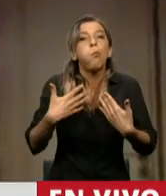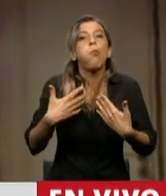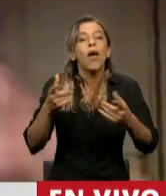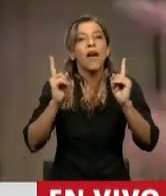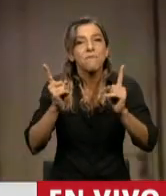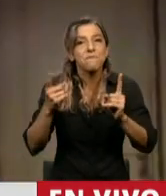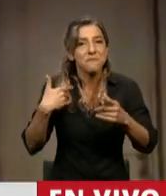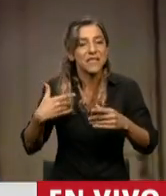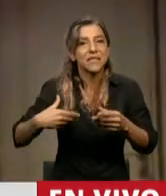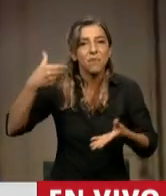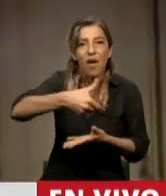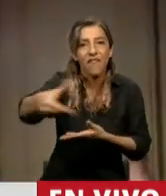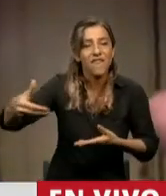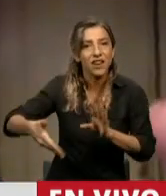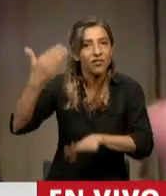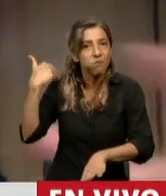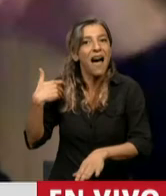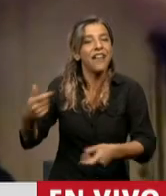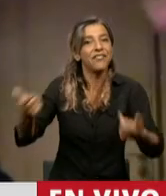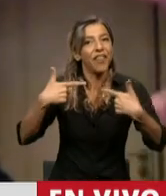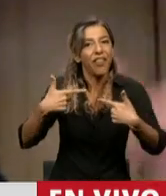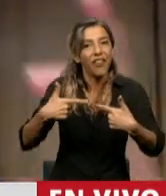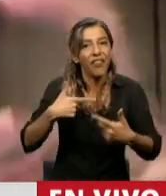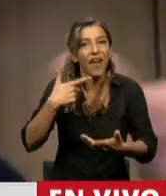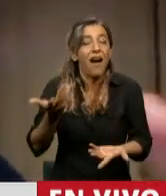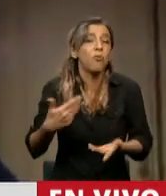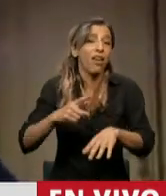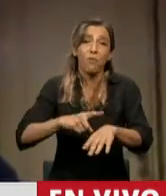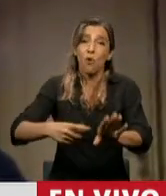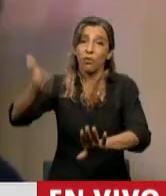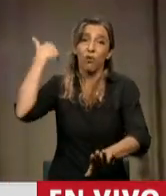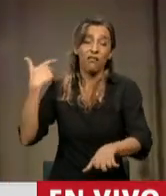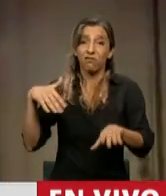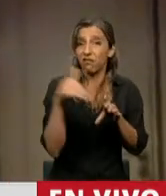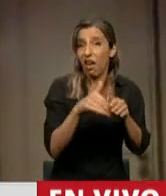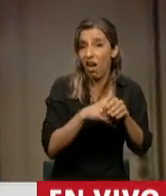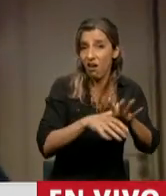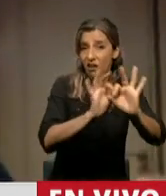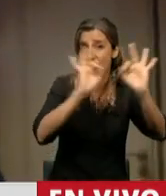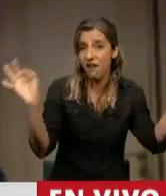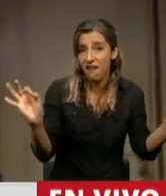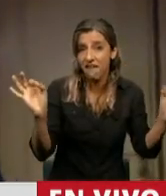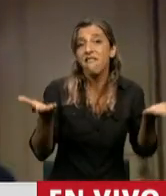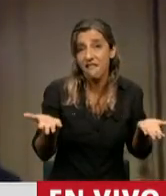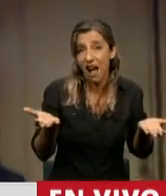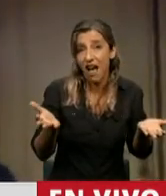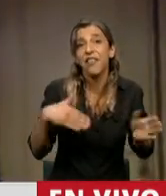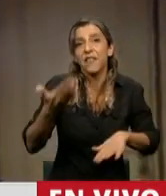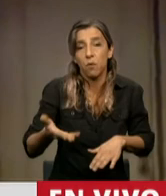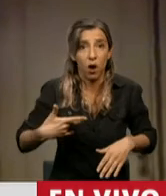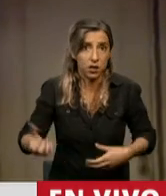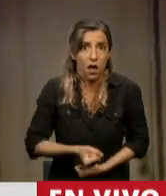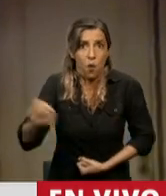Cuando tuvimos los mejores precios internacionales de la historia gastamos como si fuesen permanentes, no ahorramos y cuando bajaron los precios hubo que hacer el